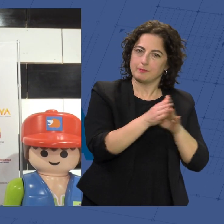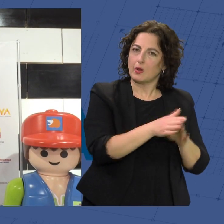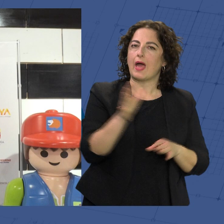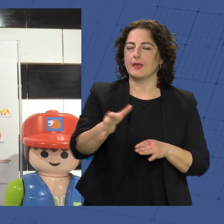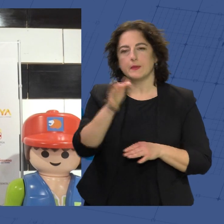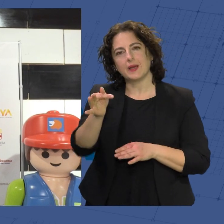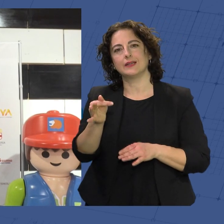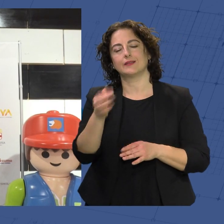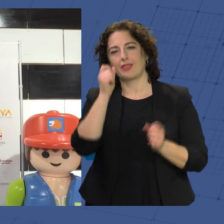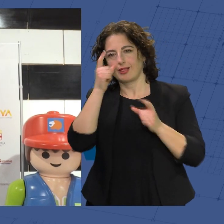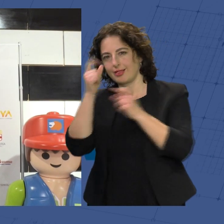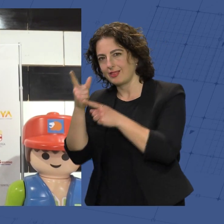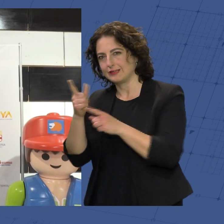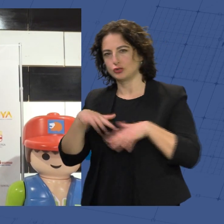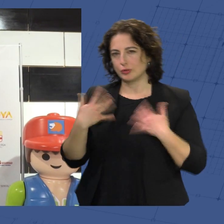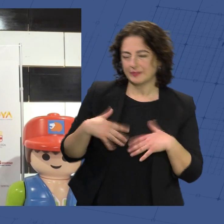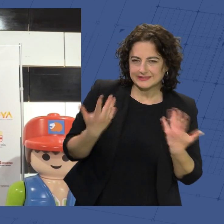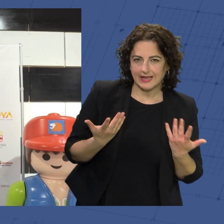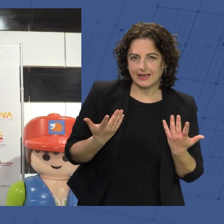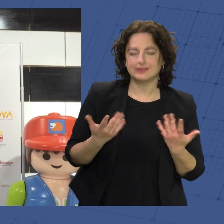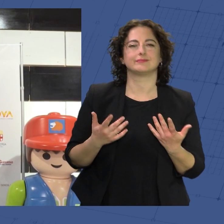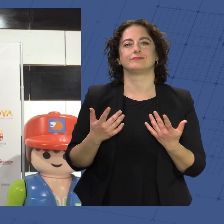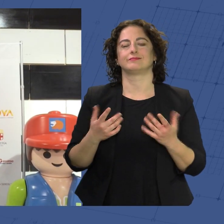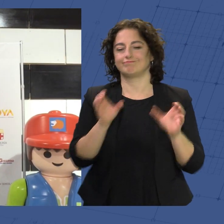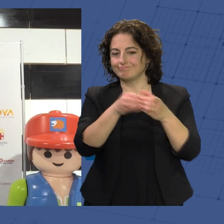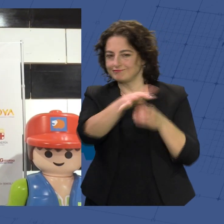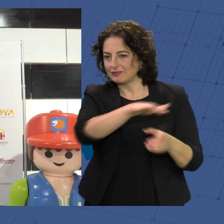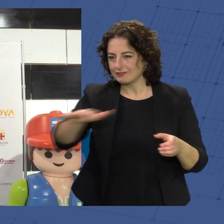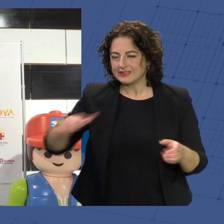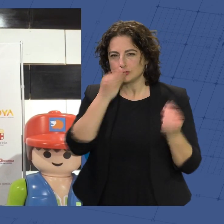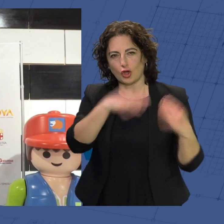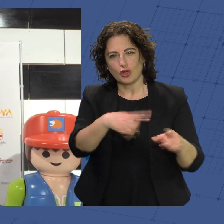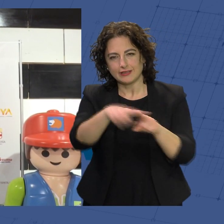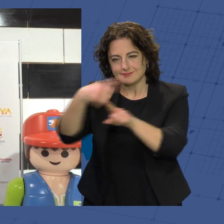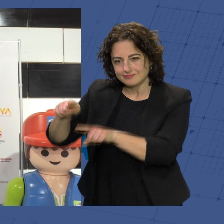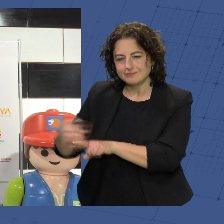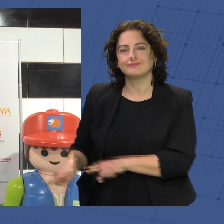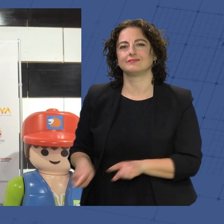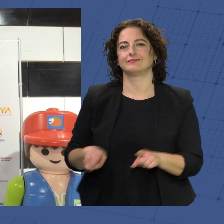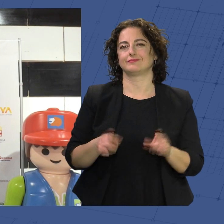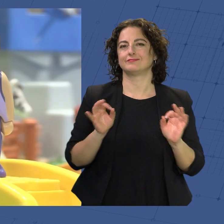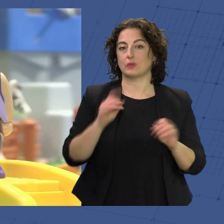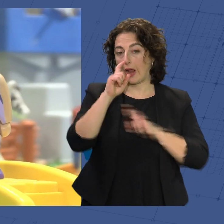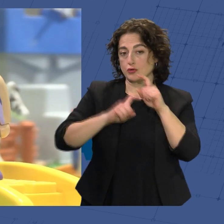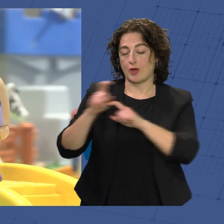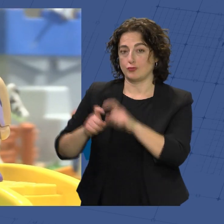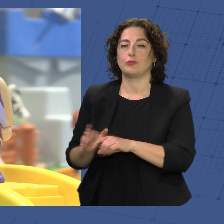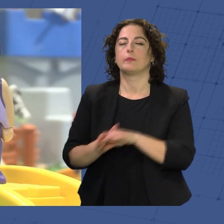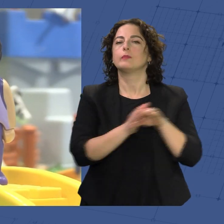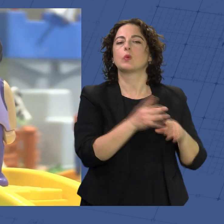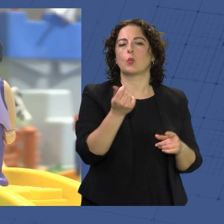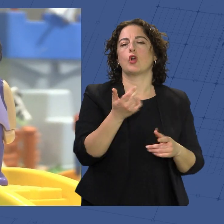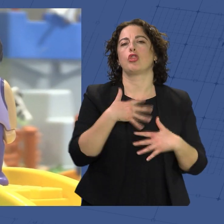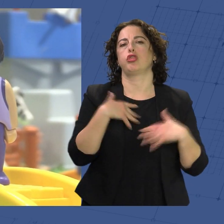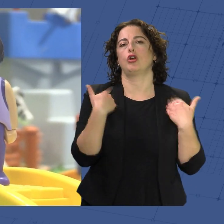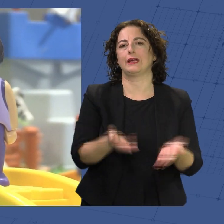van a descubrir sorpresas en cada diorama de una historia, de una escena diferente cada año. Por un pequeño donativo que